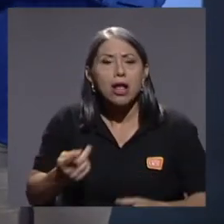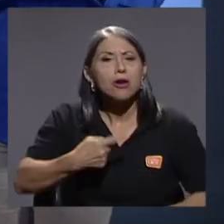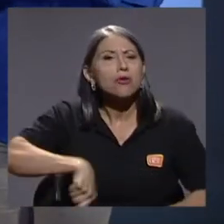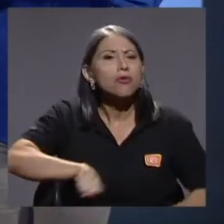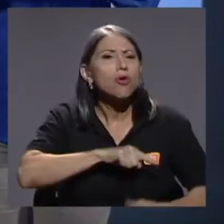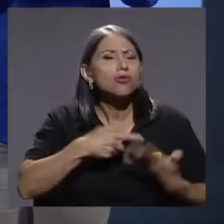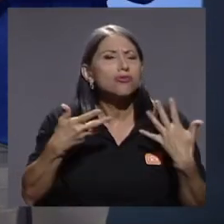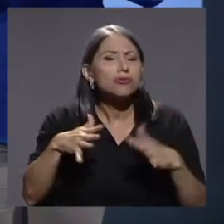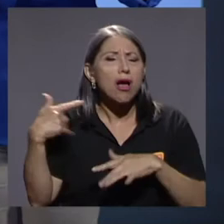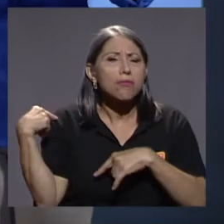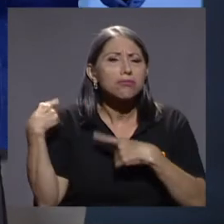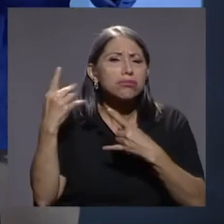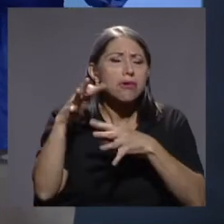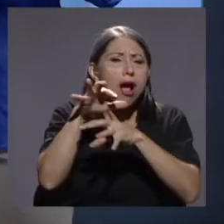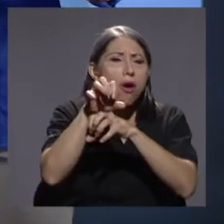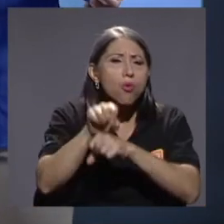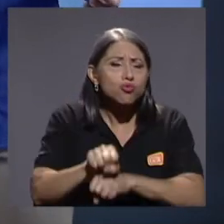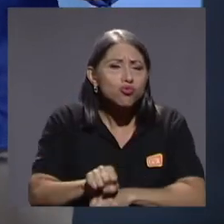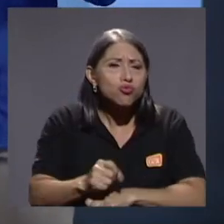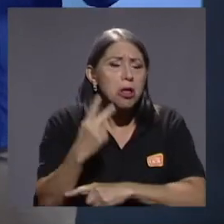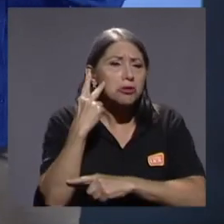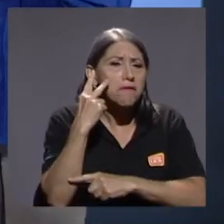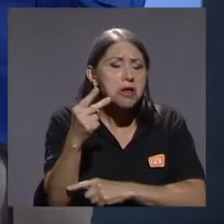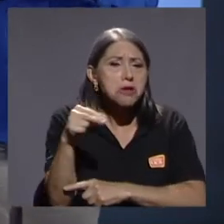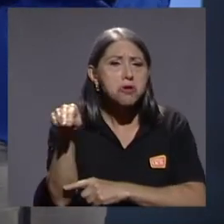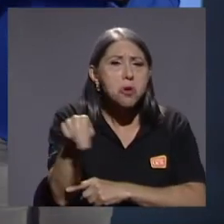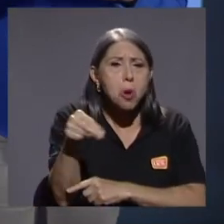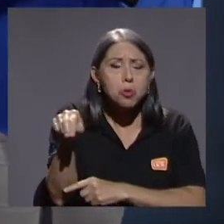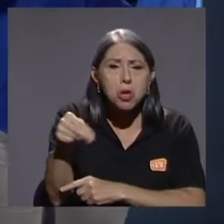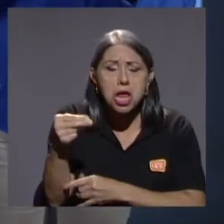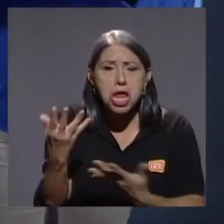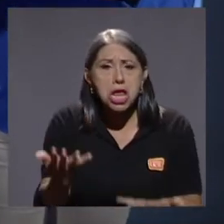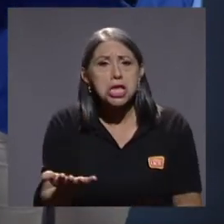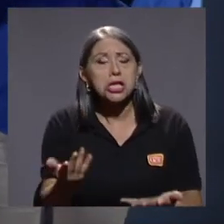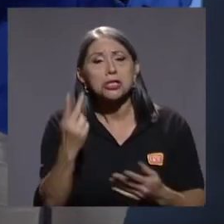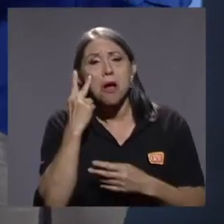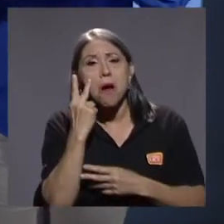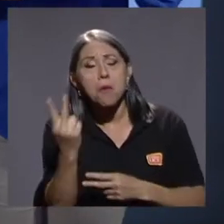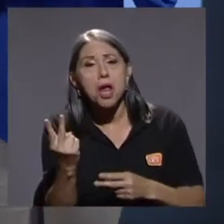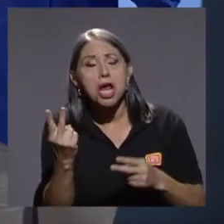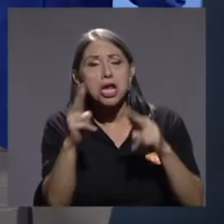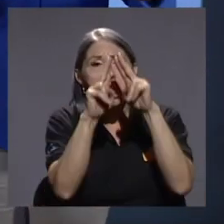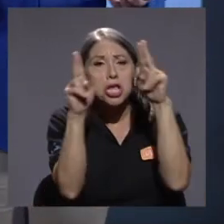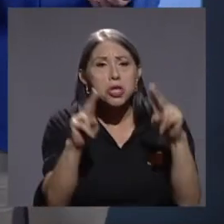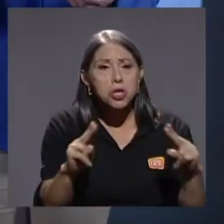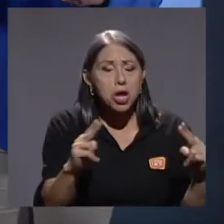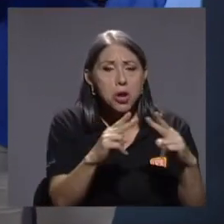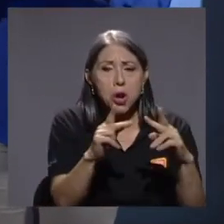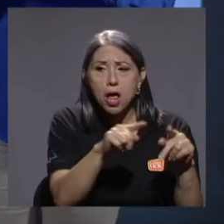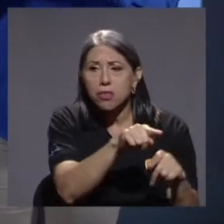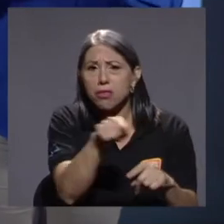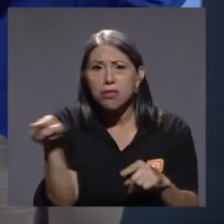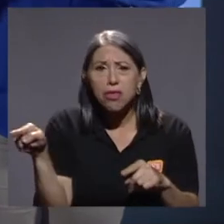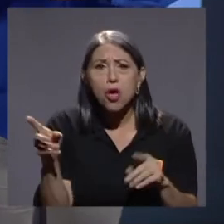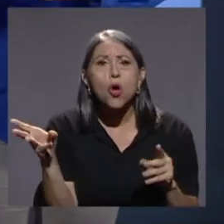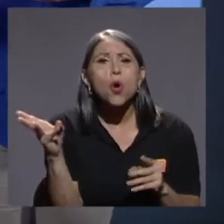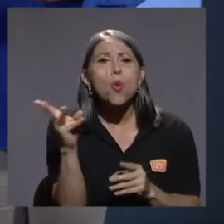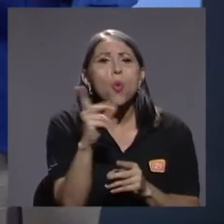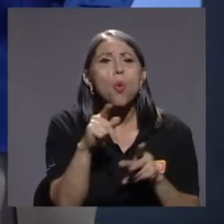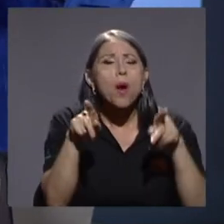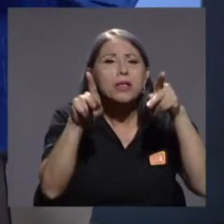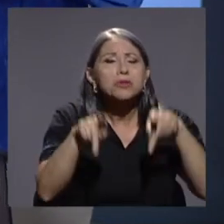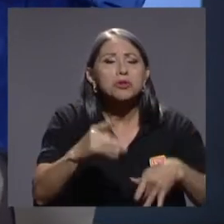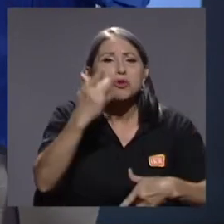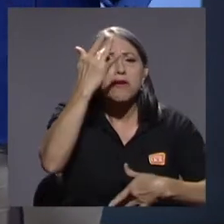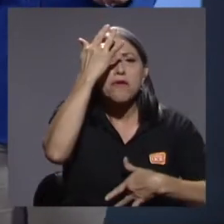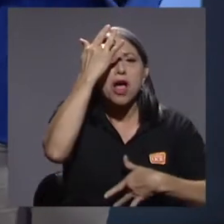en las noticias o en las redes la cantidad de casos que existen, la cantidad de fallecidos